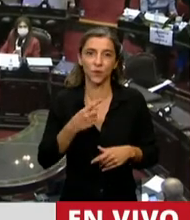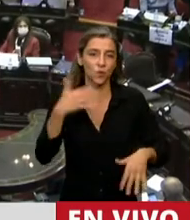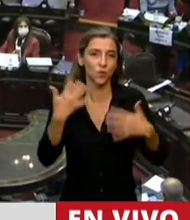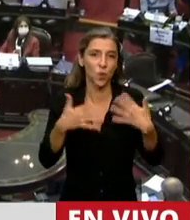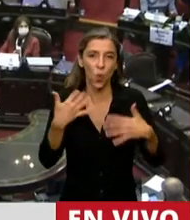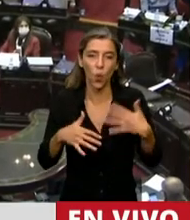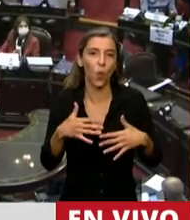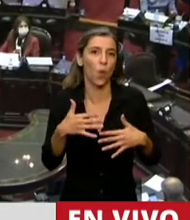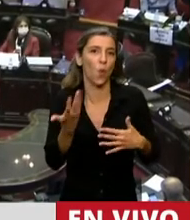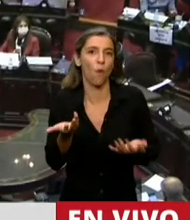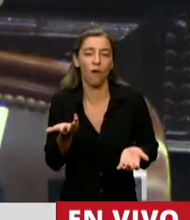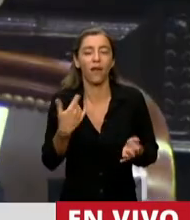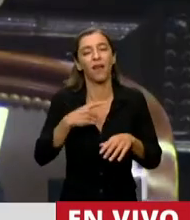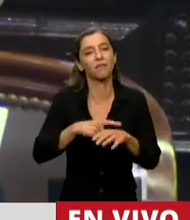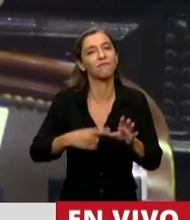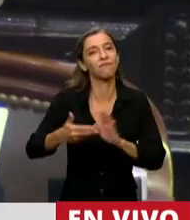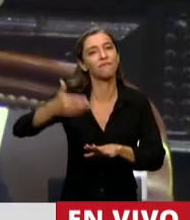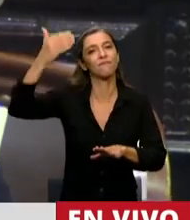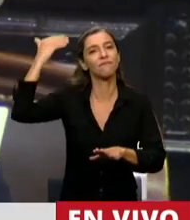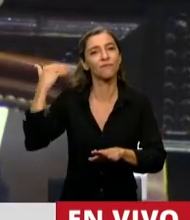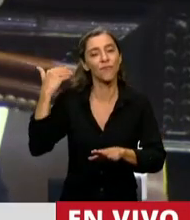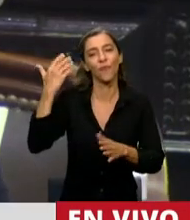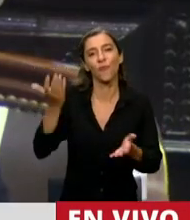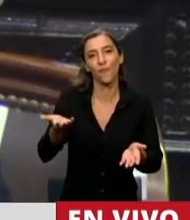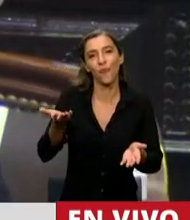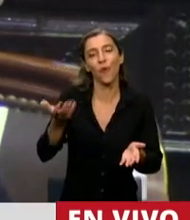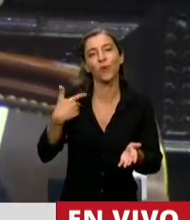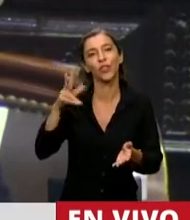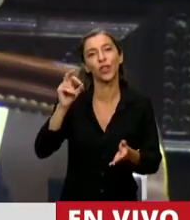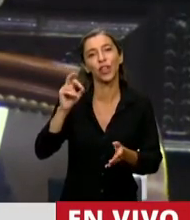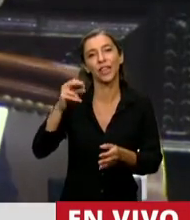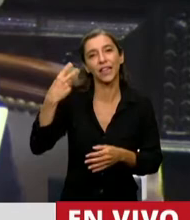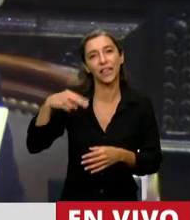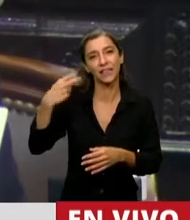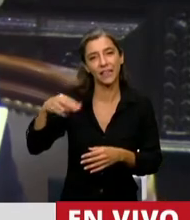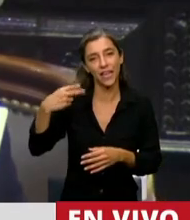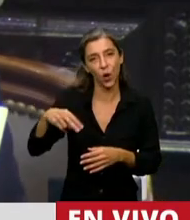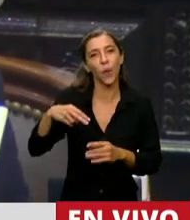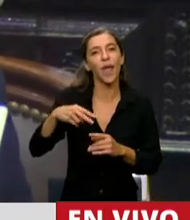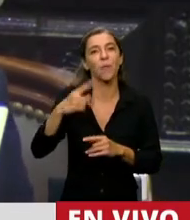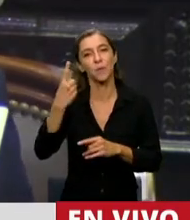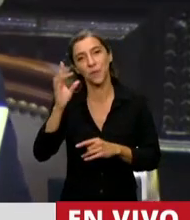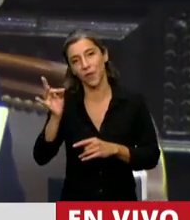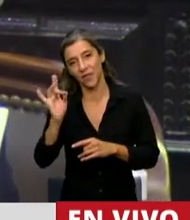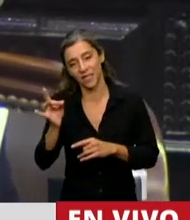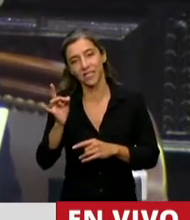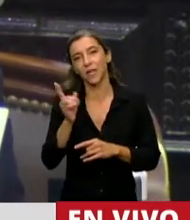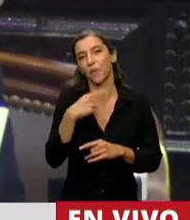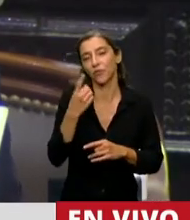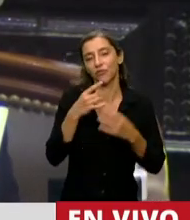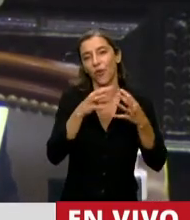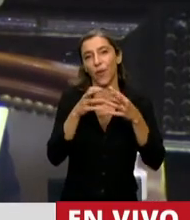sin resolver en la larga noche del 30 de noviembre y el 1 de diciembre, y creo que afortunadamente